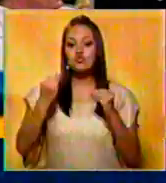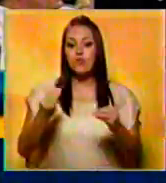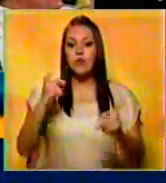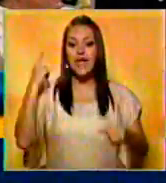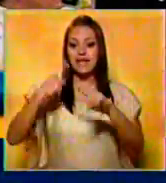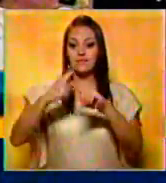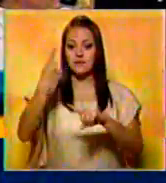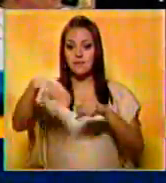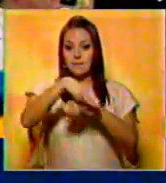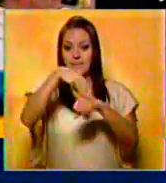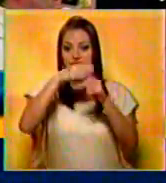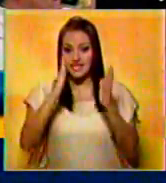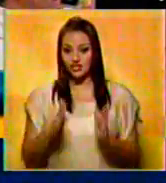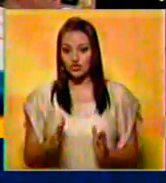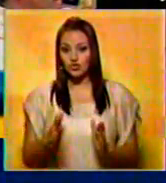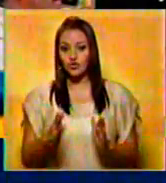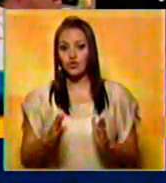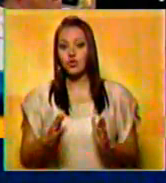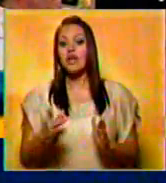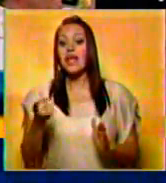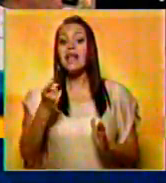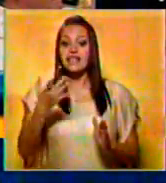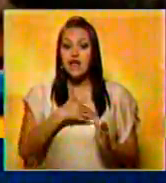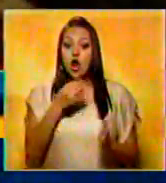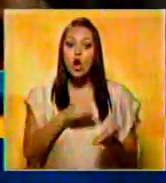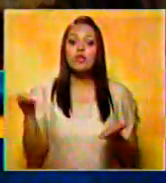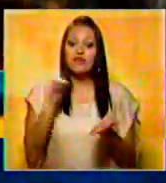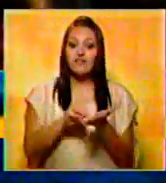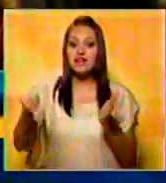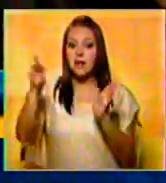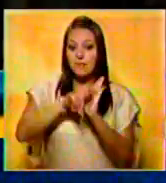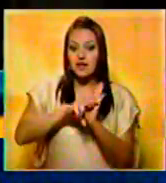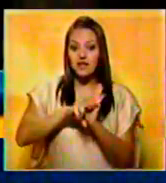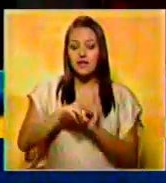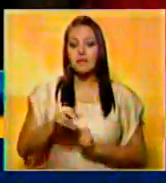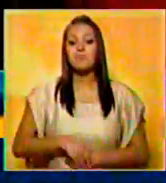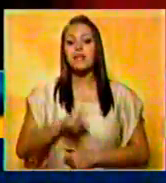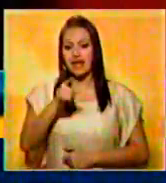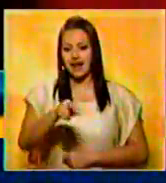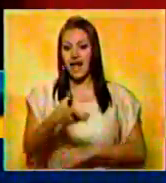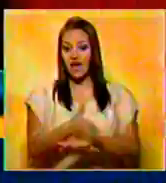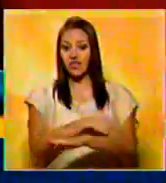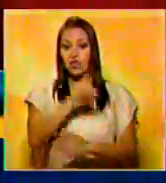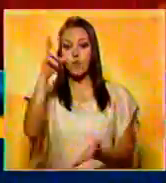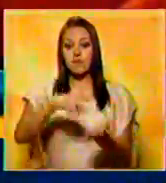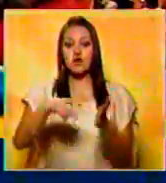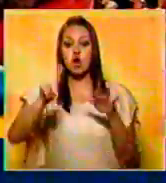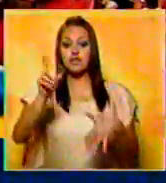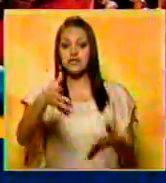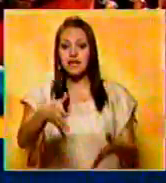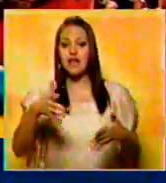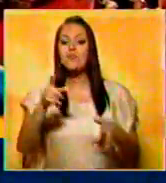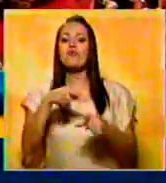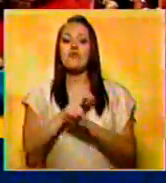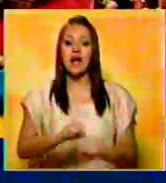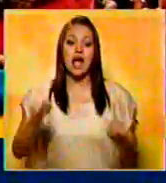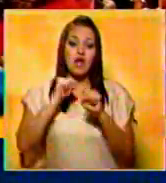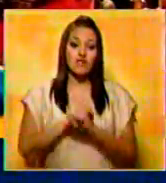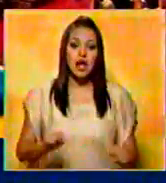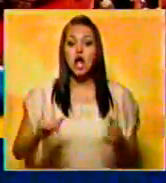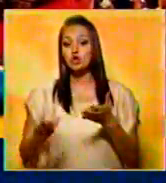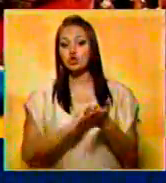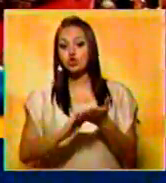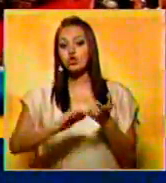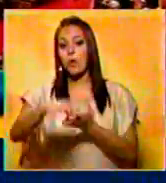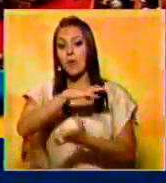el ex primer ministro Silvio Berlusconi buscaría la reelección. Monti llegó al cargo en 2011 después de los fracasos por resolver